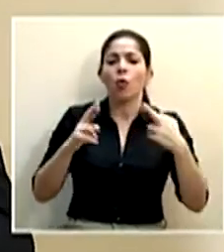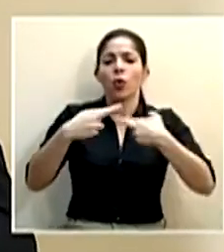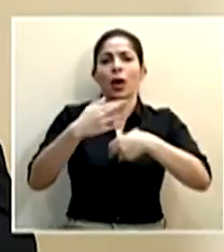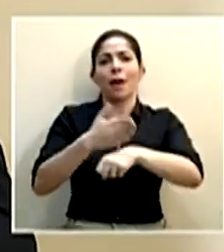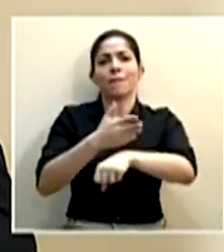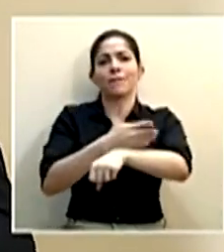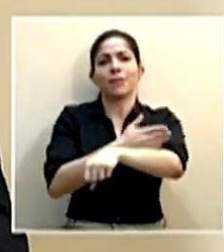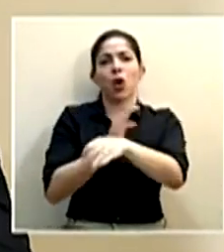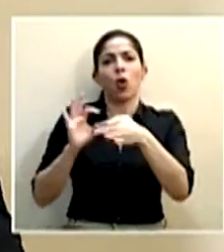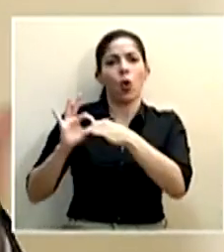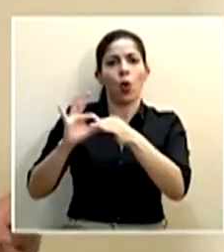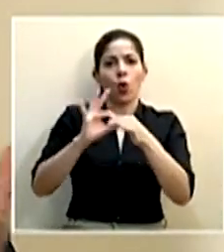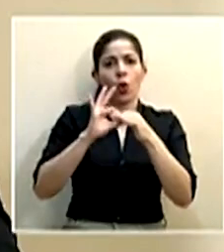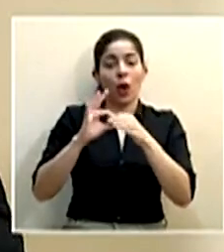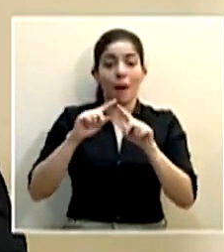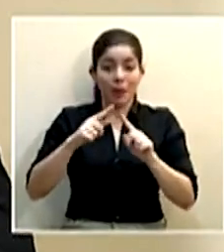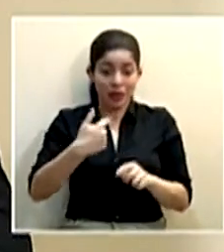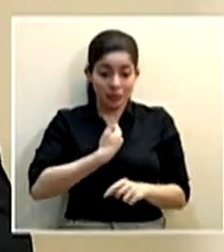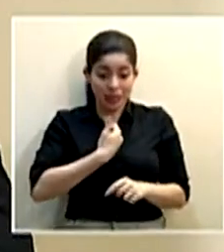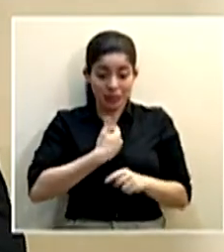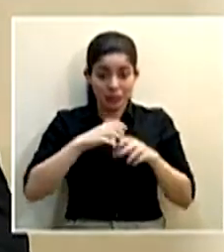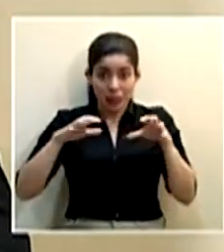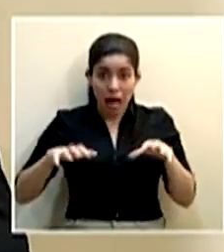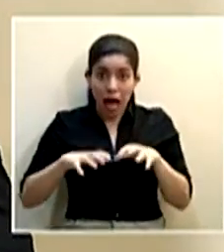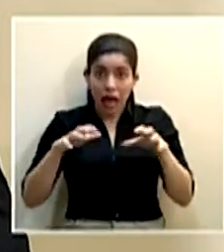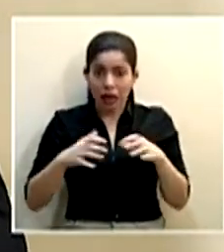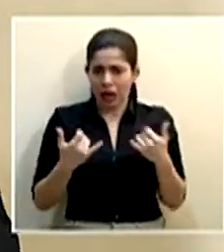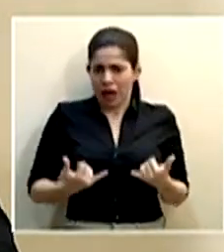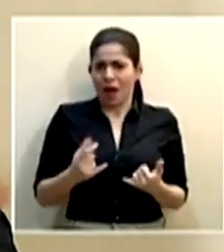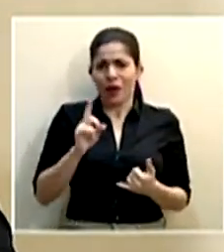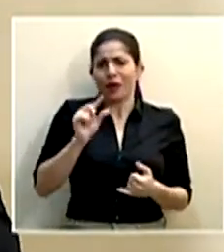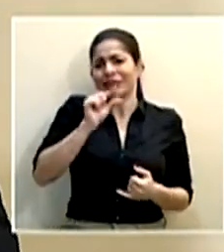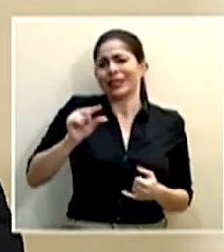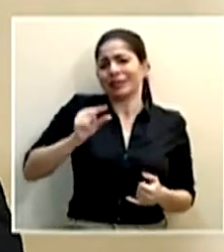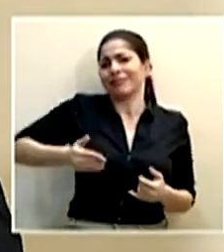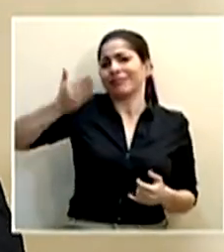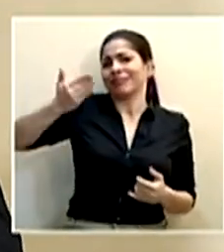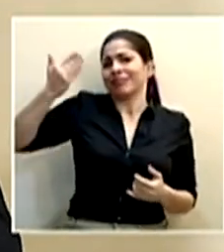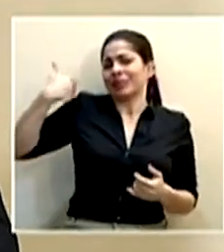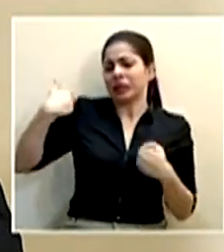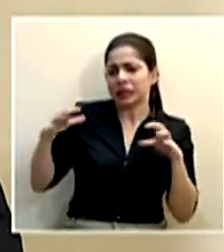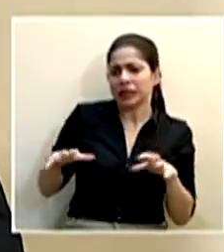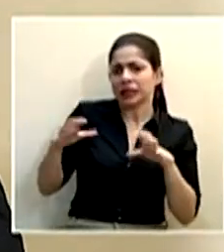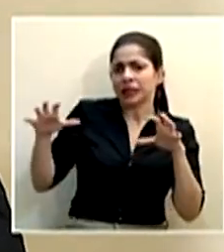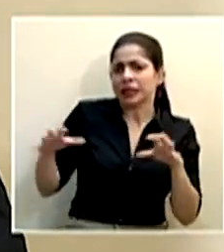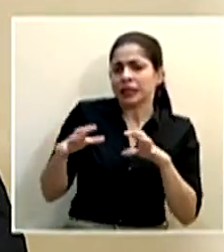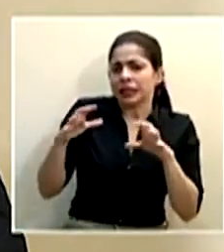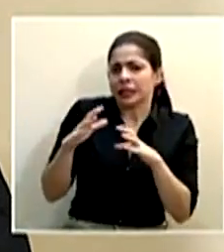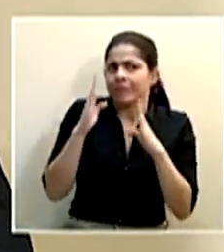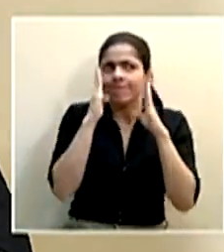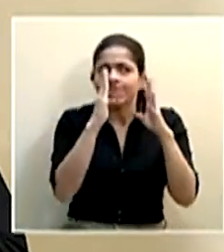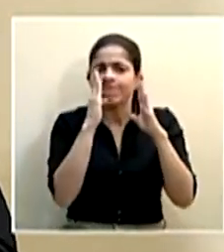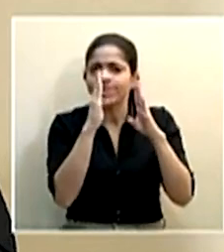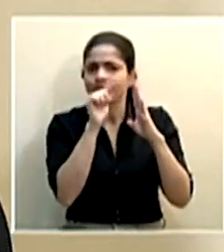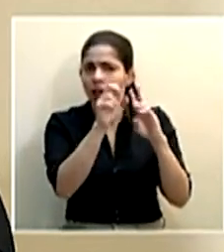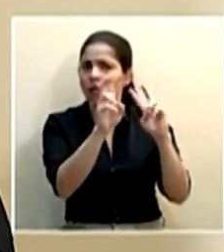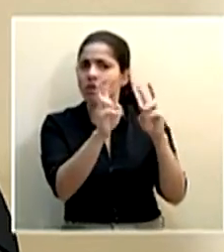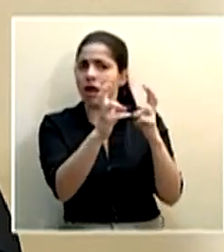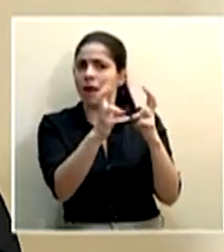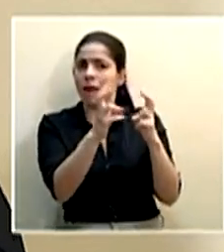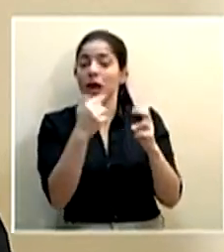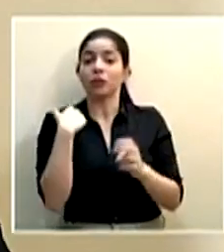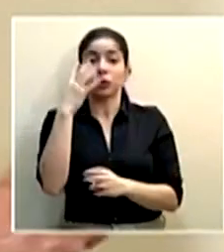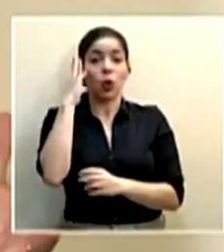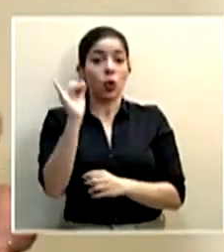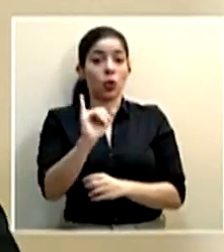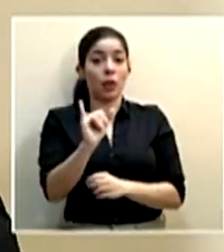coordinaciones. Pero en nuestras acciones de no ahora, sino de semanas atrás, es algo que ha estado en nuestra atención y creo que también